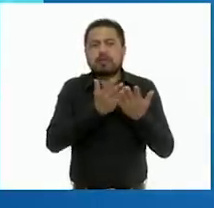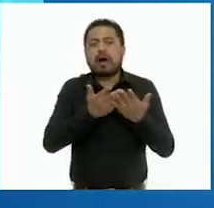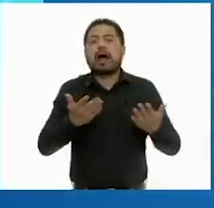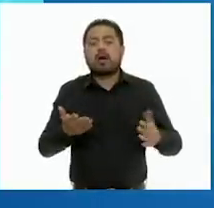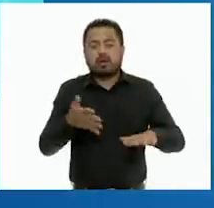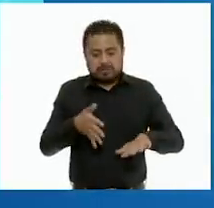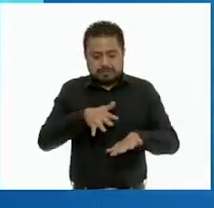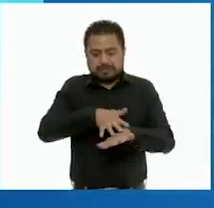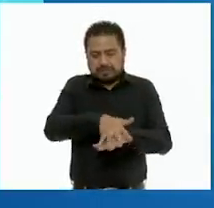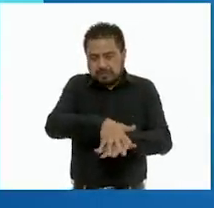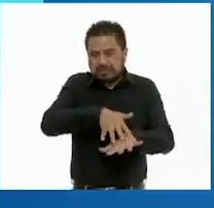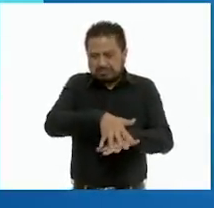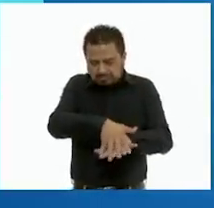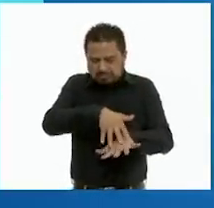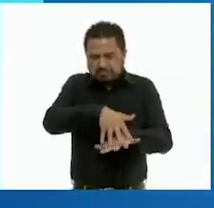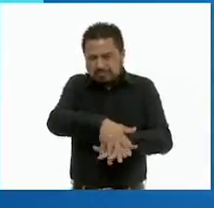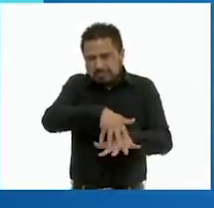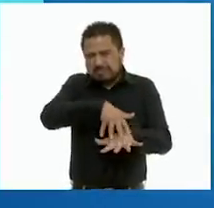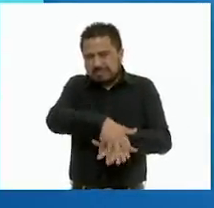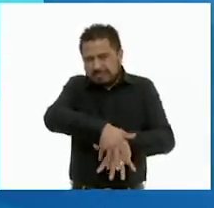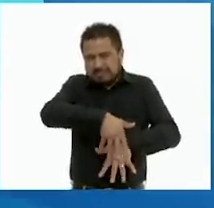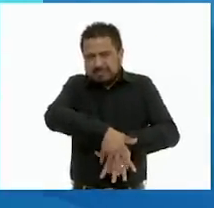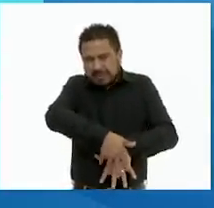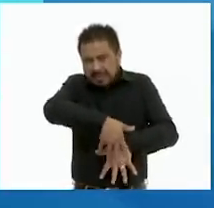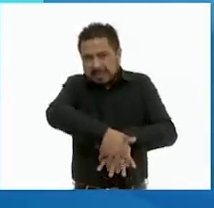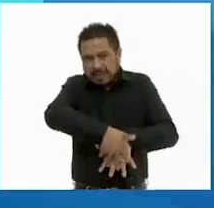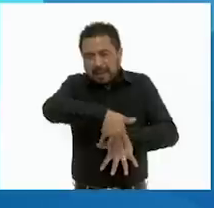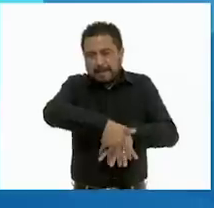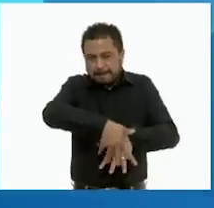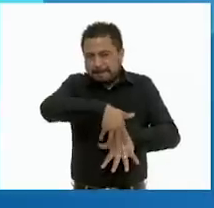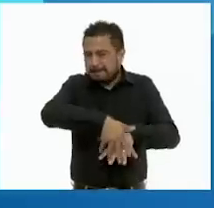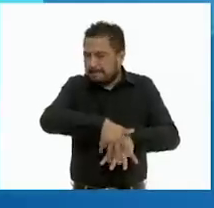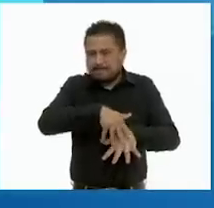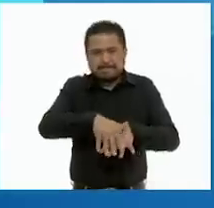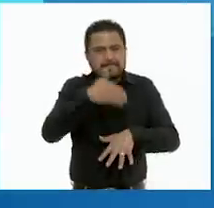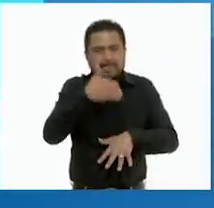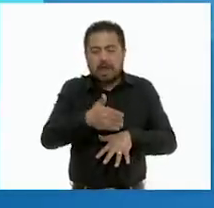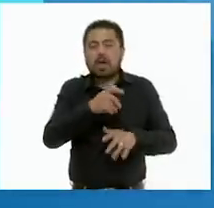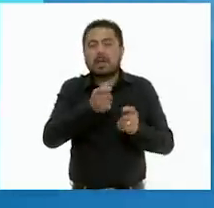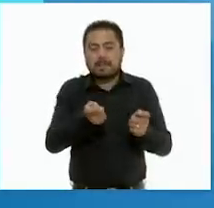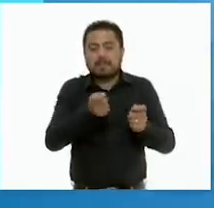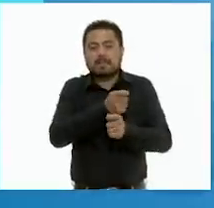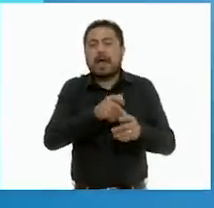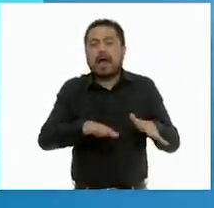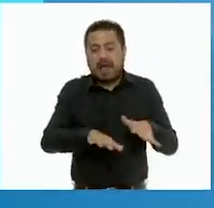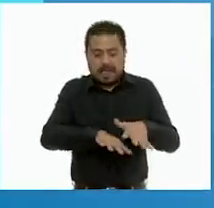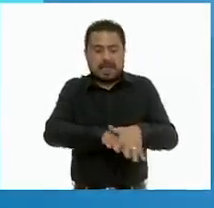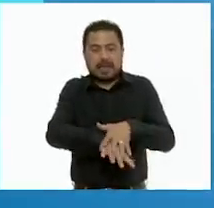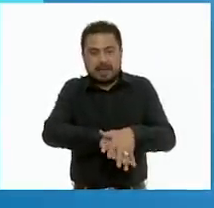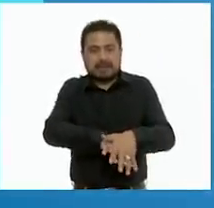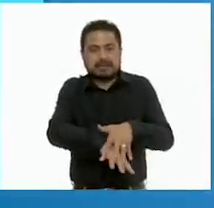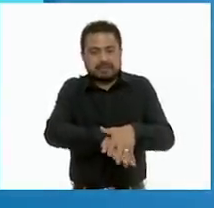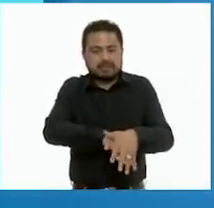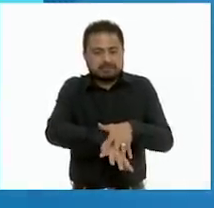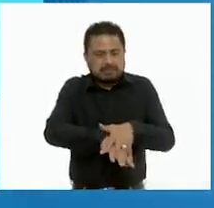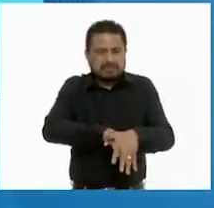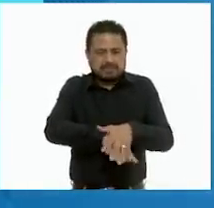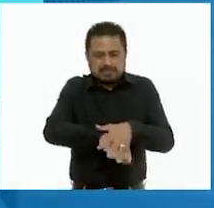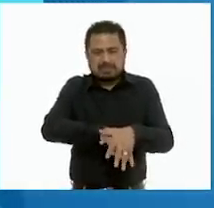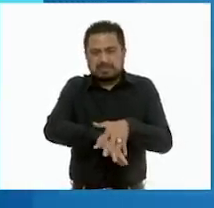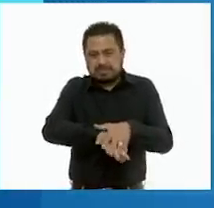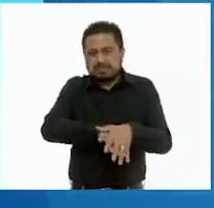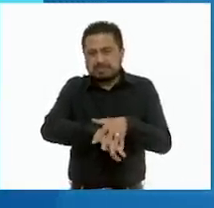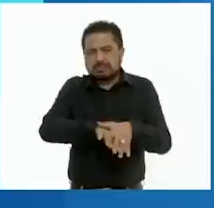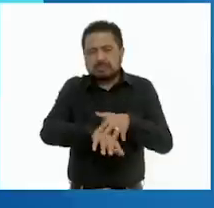palma de una de tus manos contra el dorso de la otra entrelazando los dedos. Repite lo mismo con la otra mano. Frota los dedos.